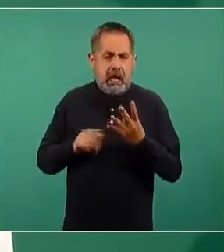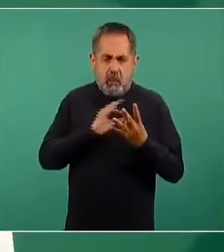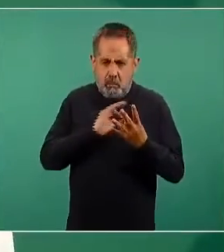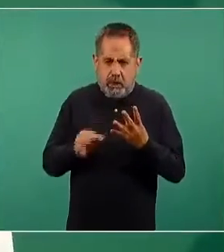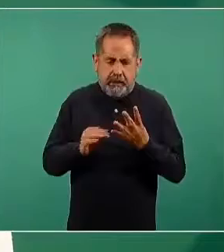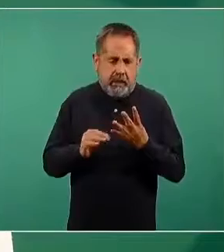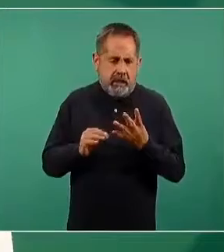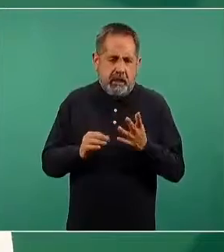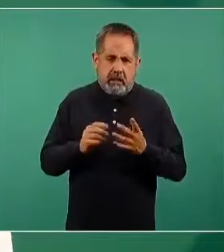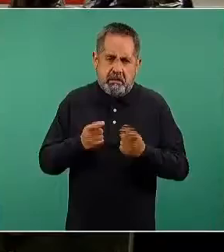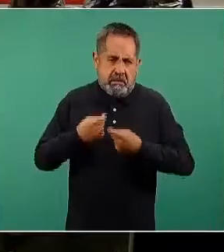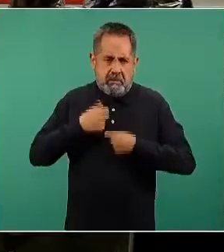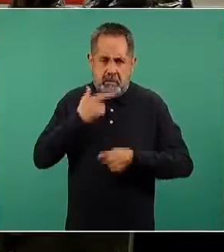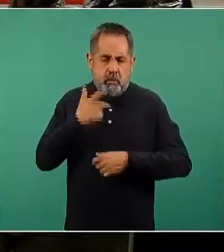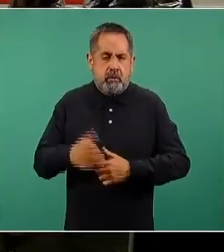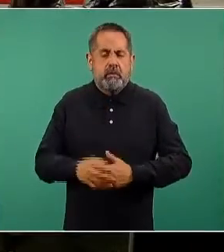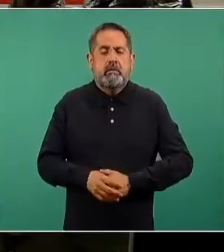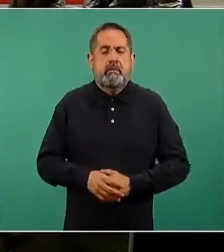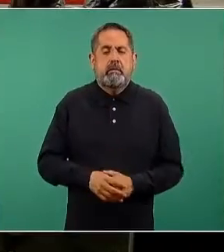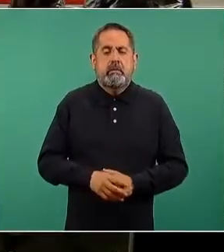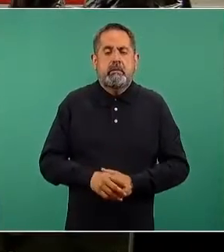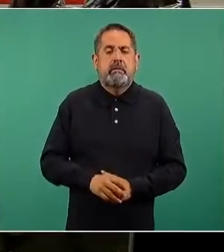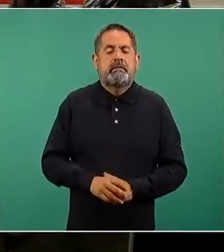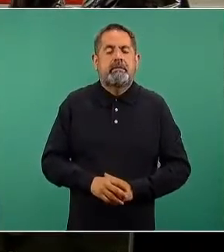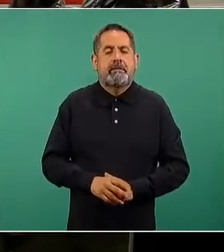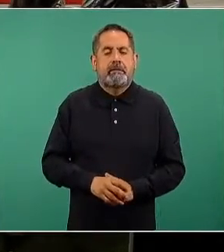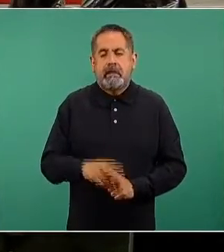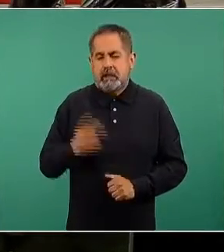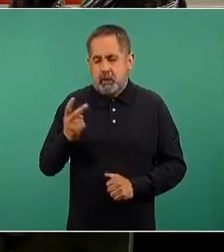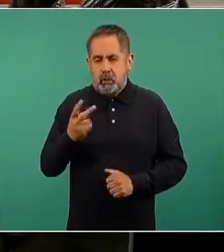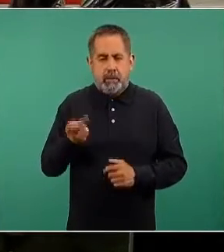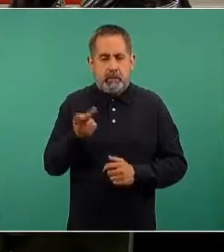con reacciones alérgicas. Por favor, vamos a la segunda.